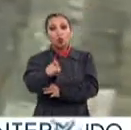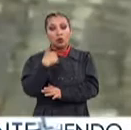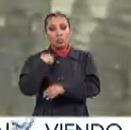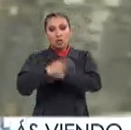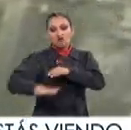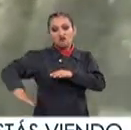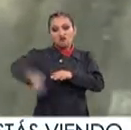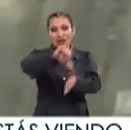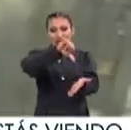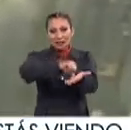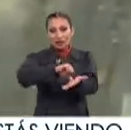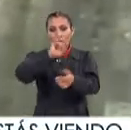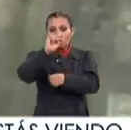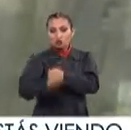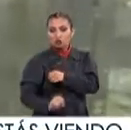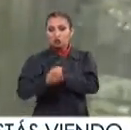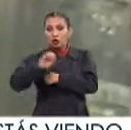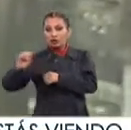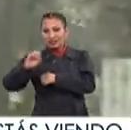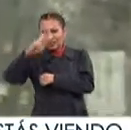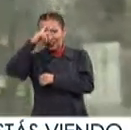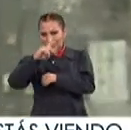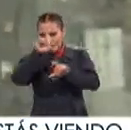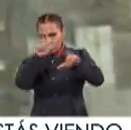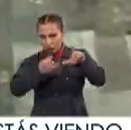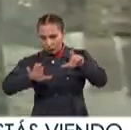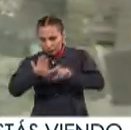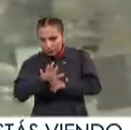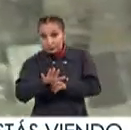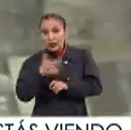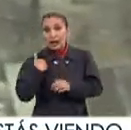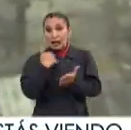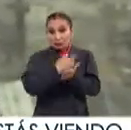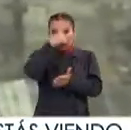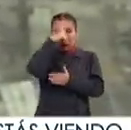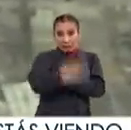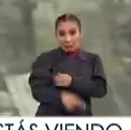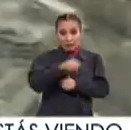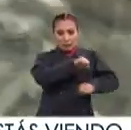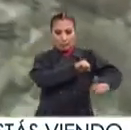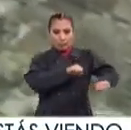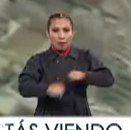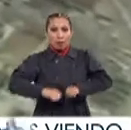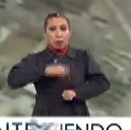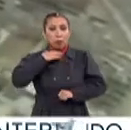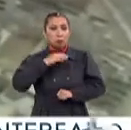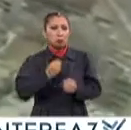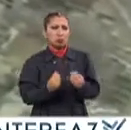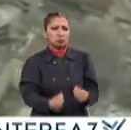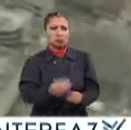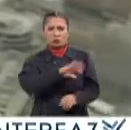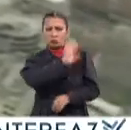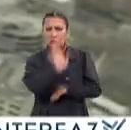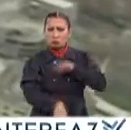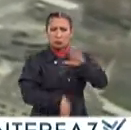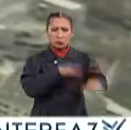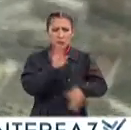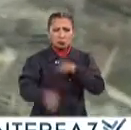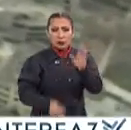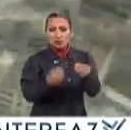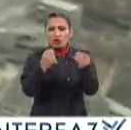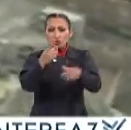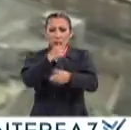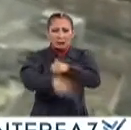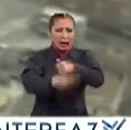que afectó la zona centro, sur y occidente del país En la Ciudad de México, este movimiento dejó un número indeterminado de víctimas Y